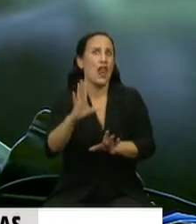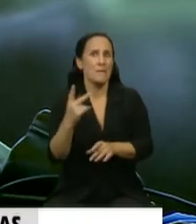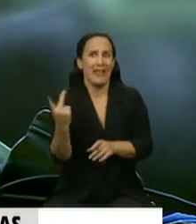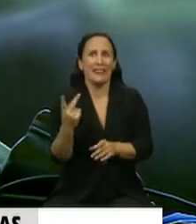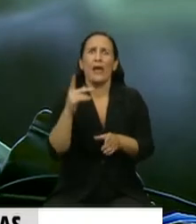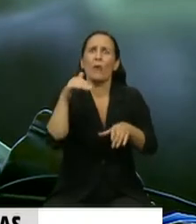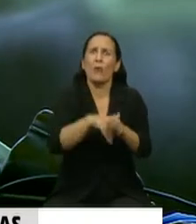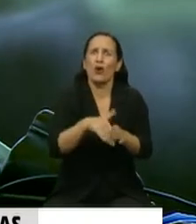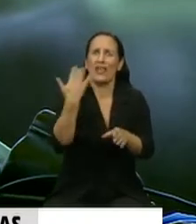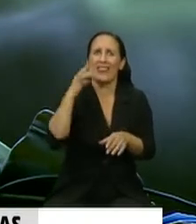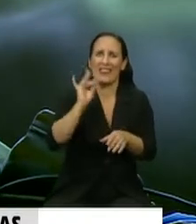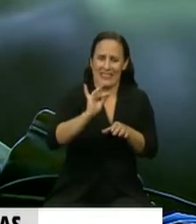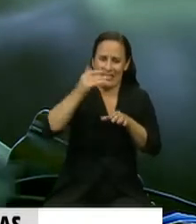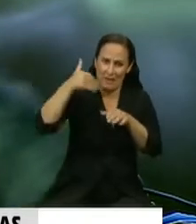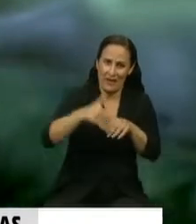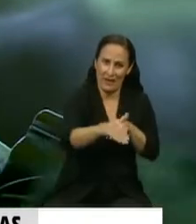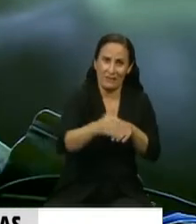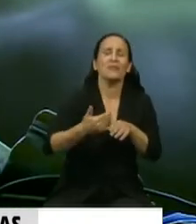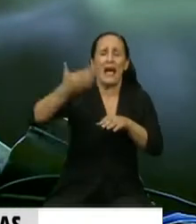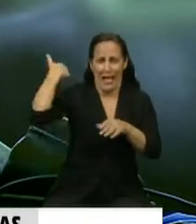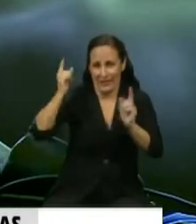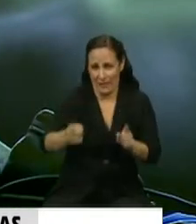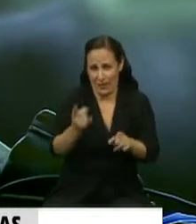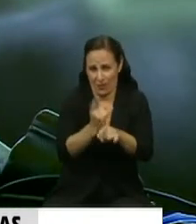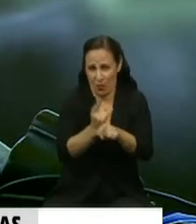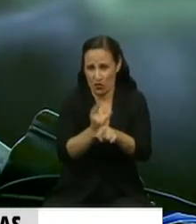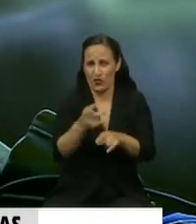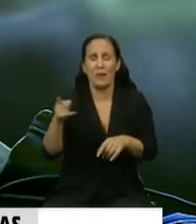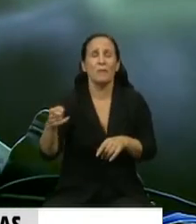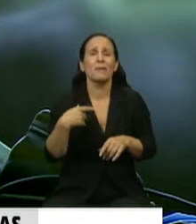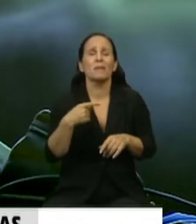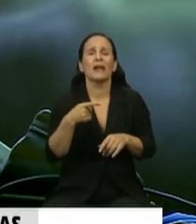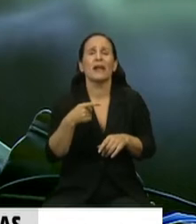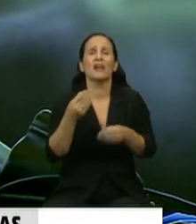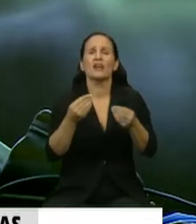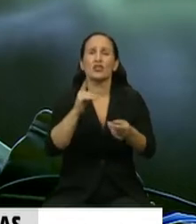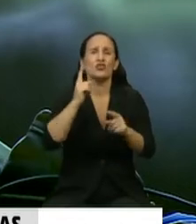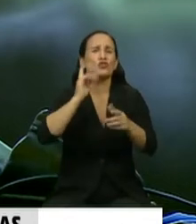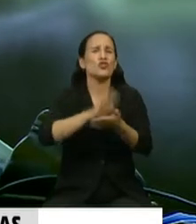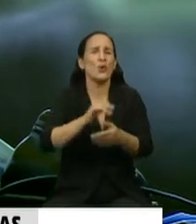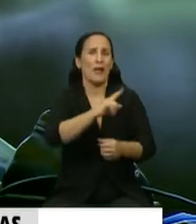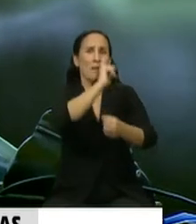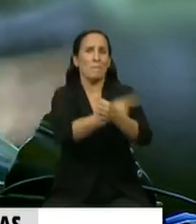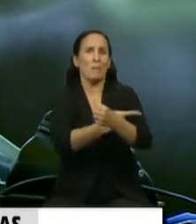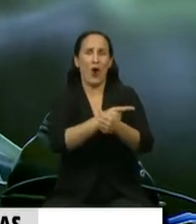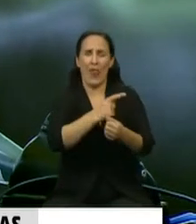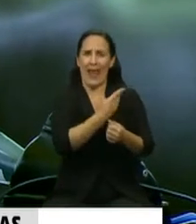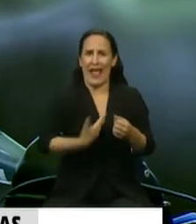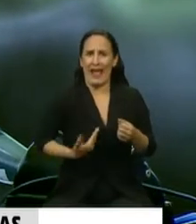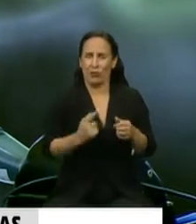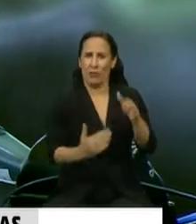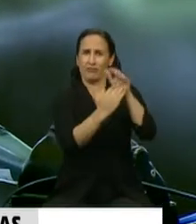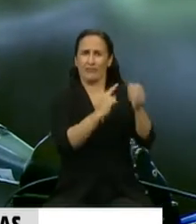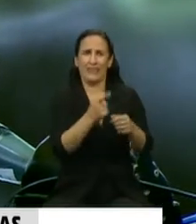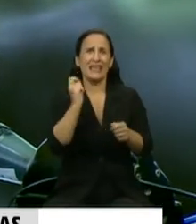diciembre en adelante, por supuesto, antes también, contra la delegación de facultades extraordinarias al Poder Ejecutivo, fuimos Nicolás